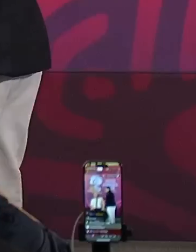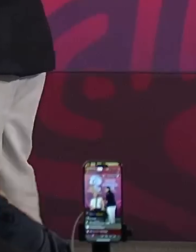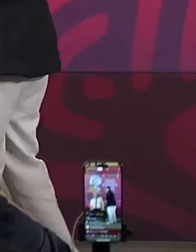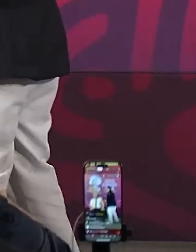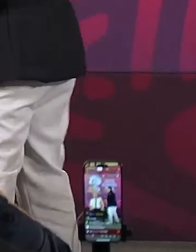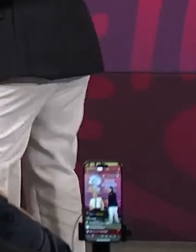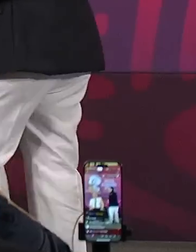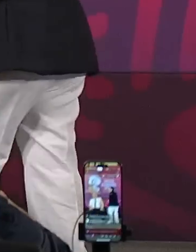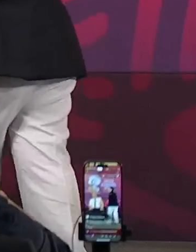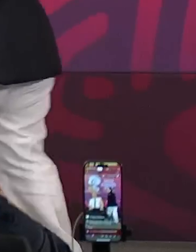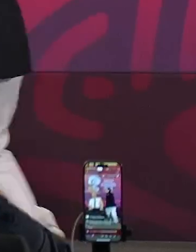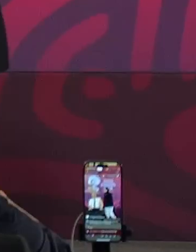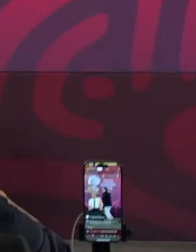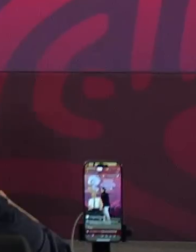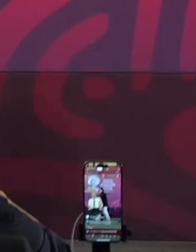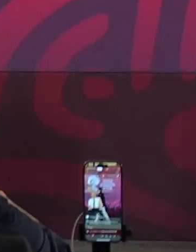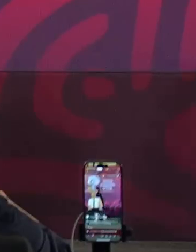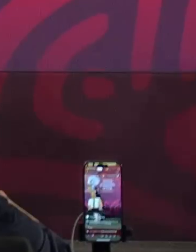supieron.